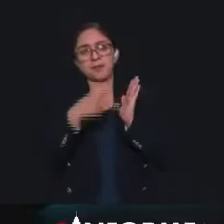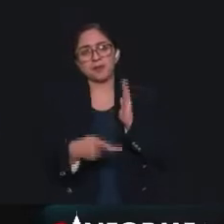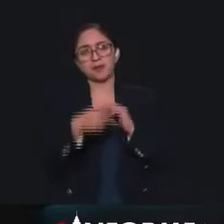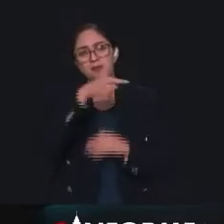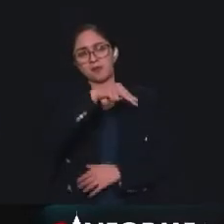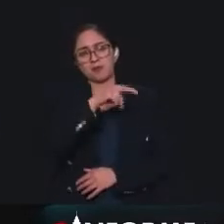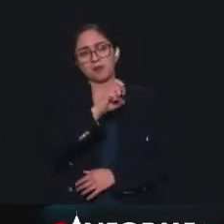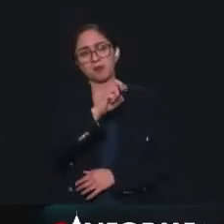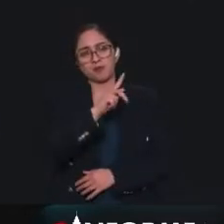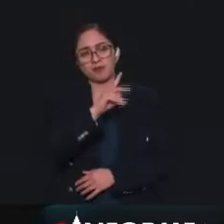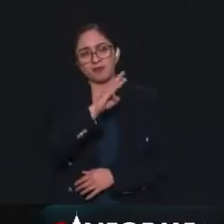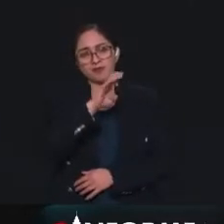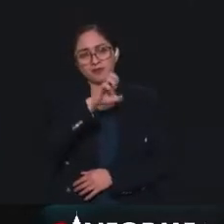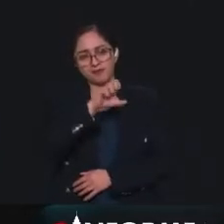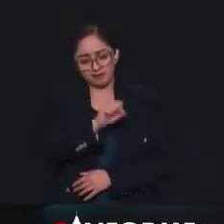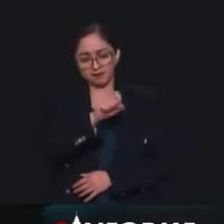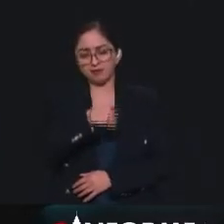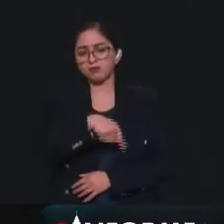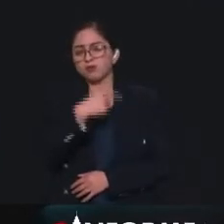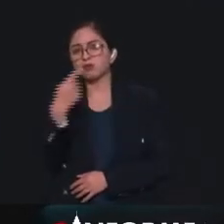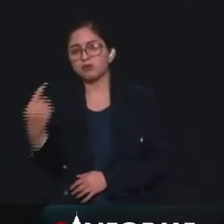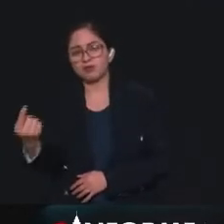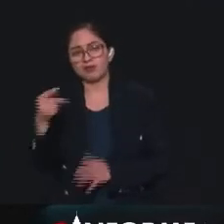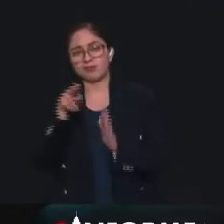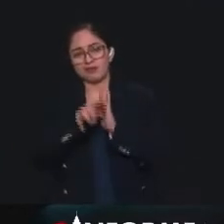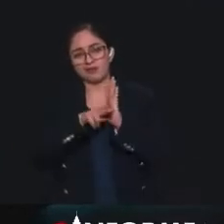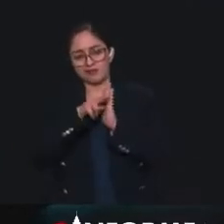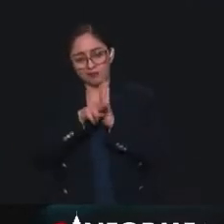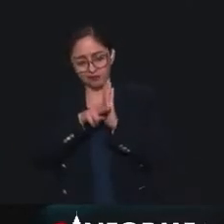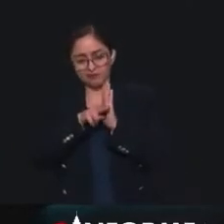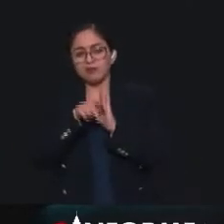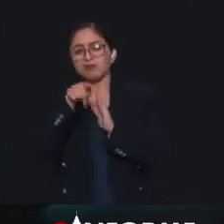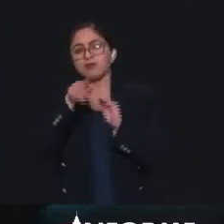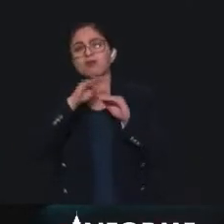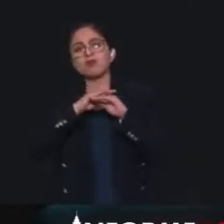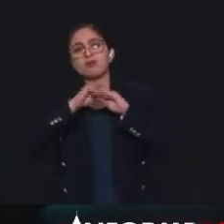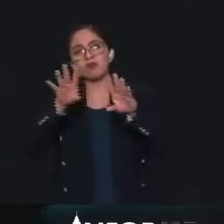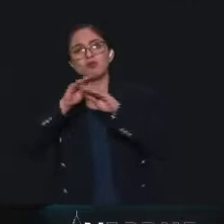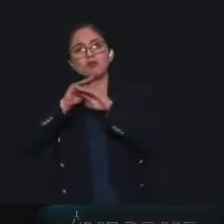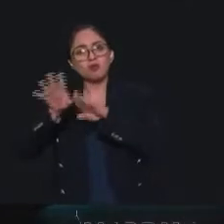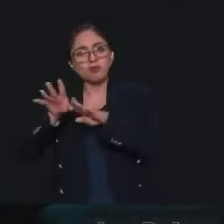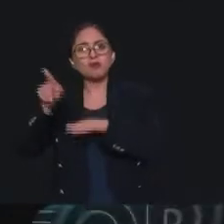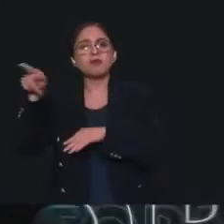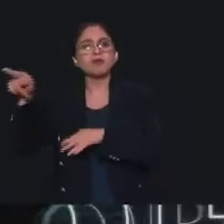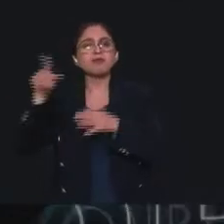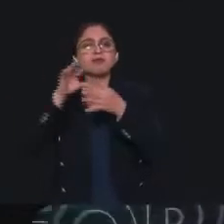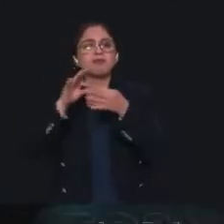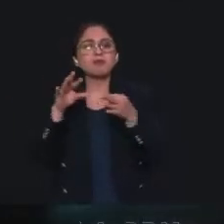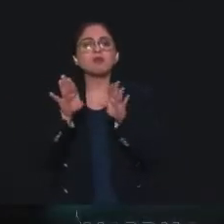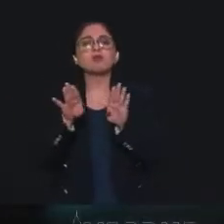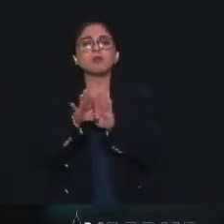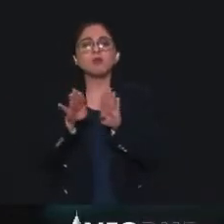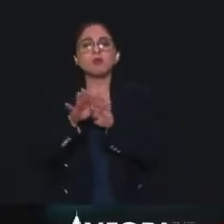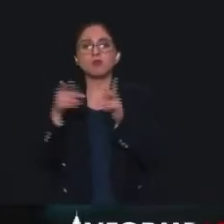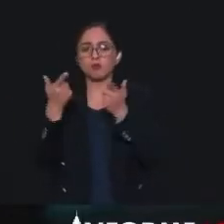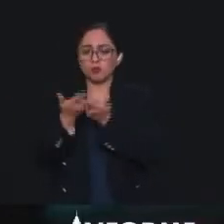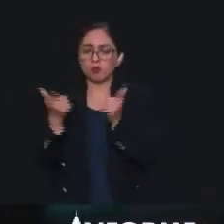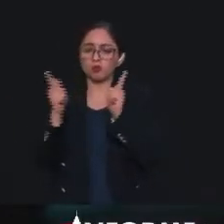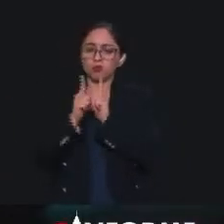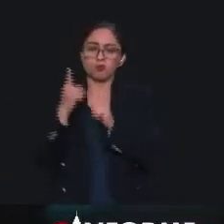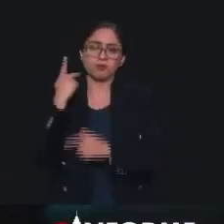Netflix se llama El Filo de la Democracia, y diversas publicaciones y papers han documentado cómo es que la derecha, en varios países